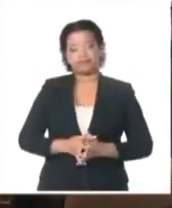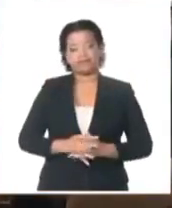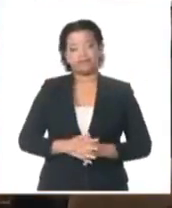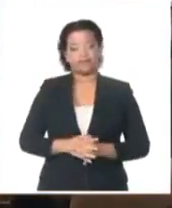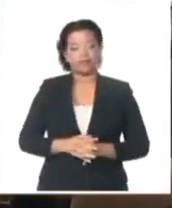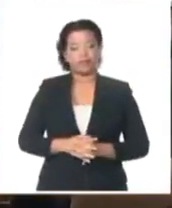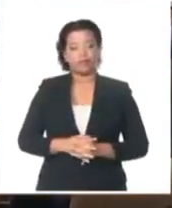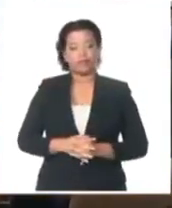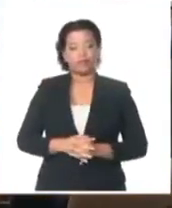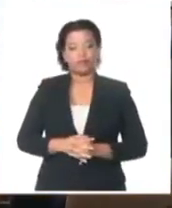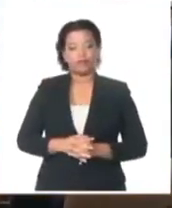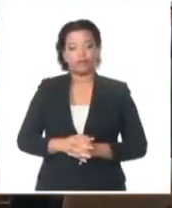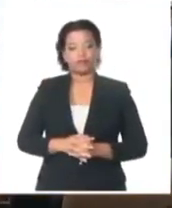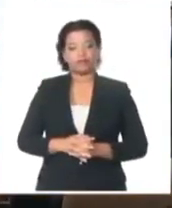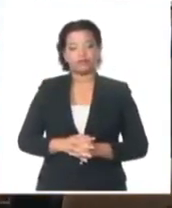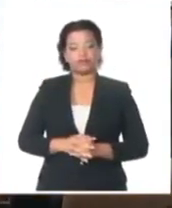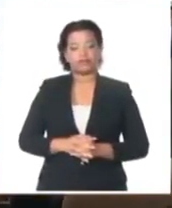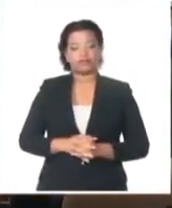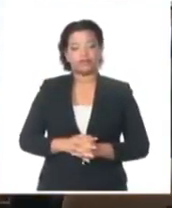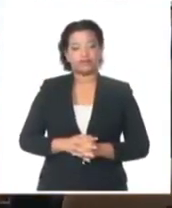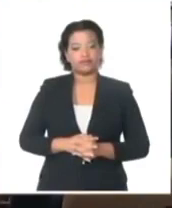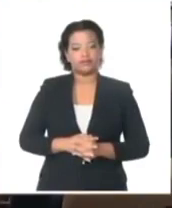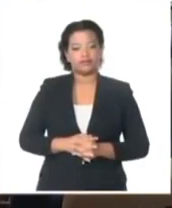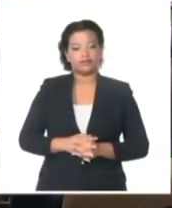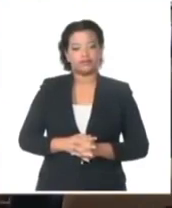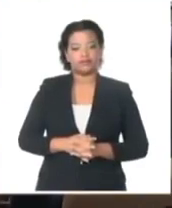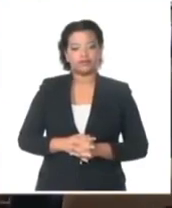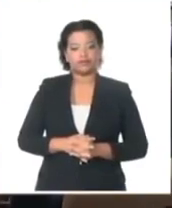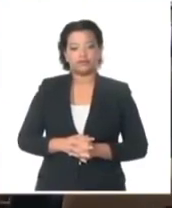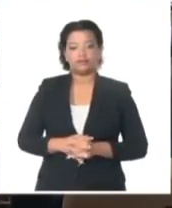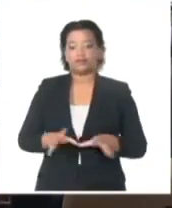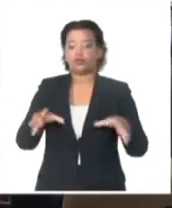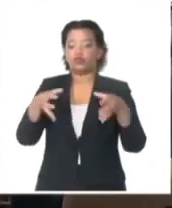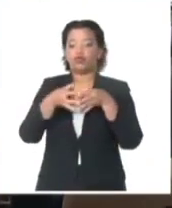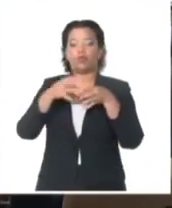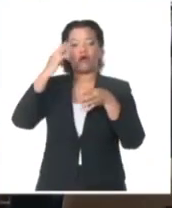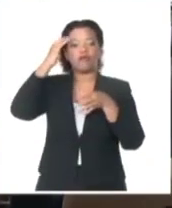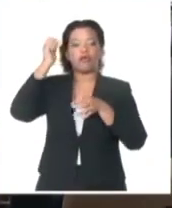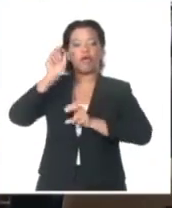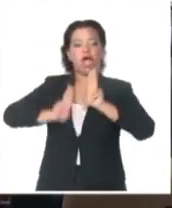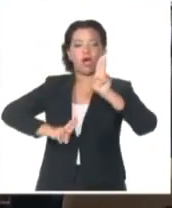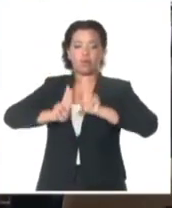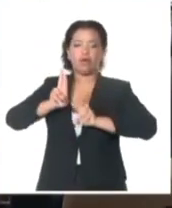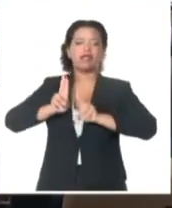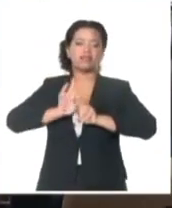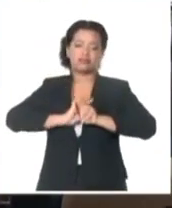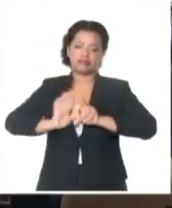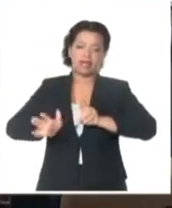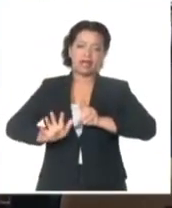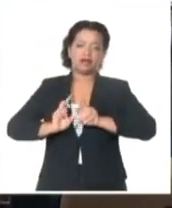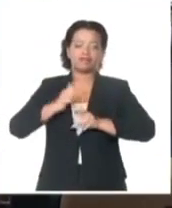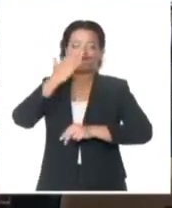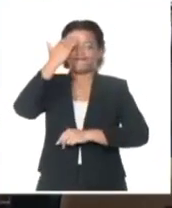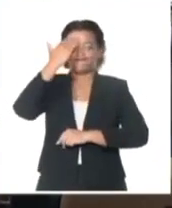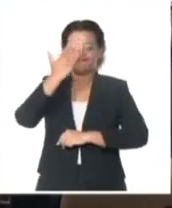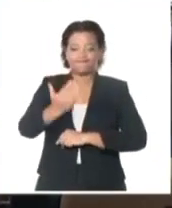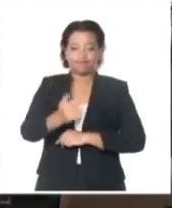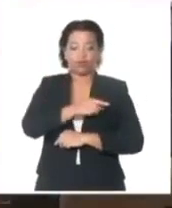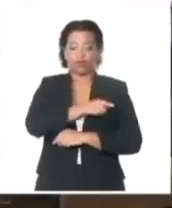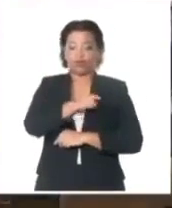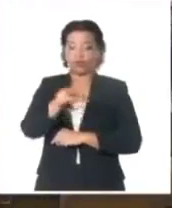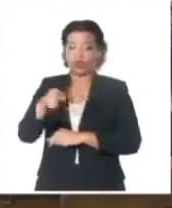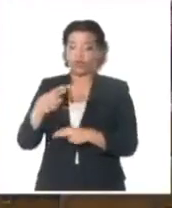Concluyo, reiterando en nombre del equipo de gobierno, el agradecimiento y la confianza de ustedes,